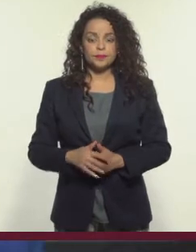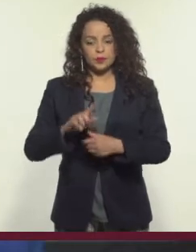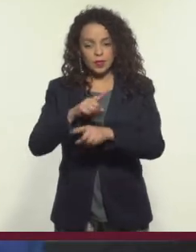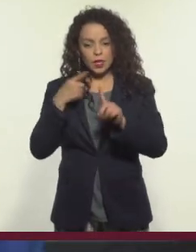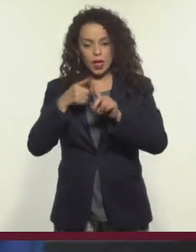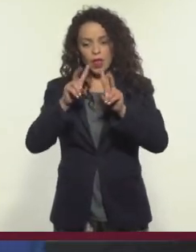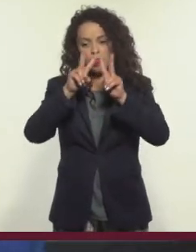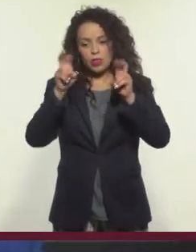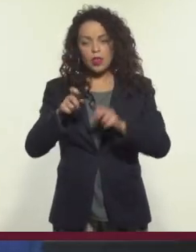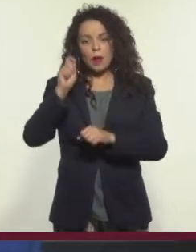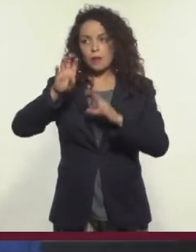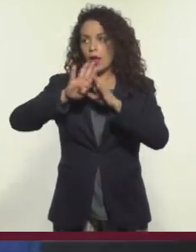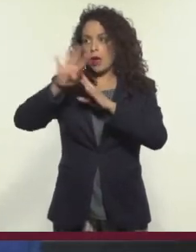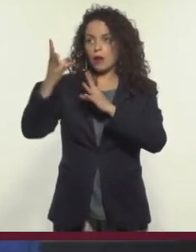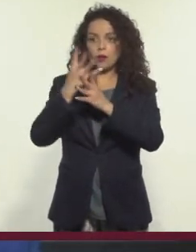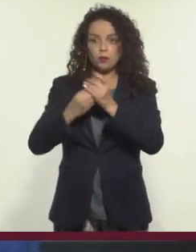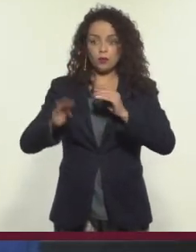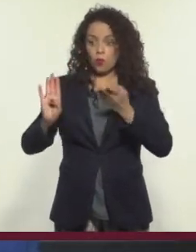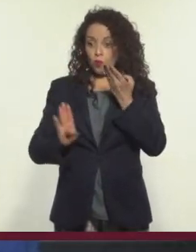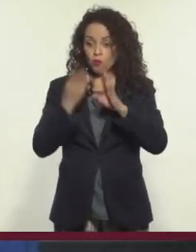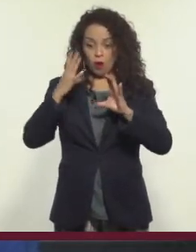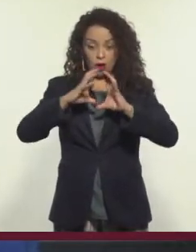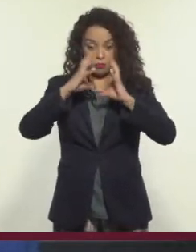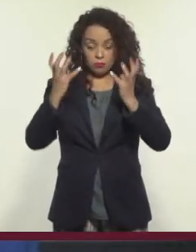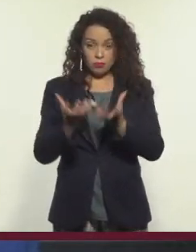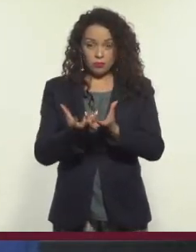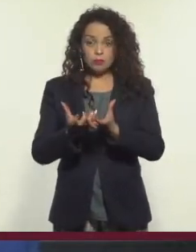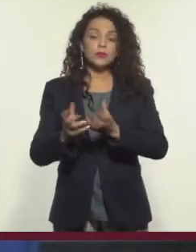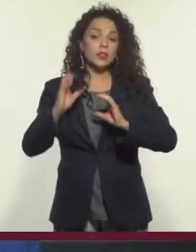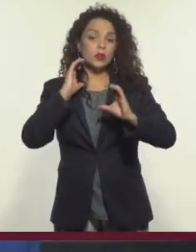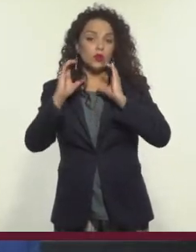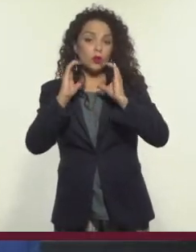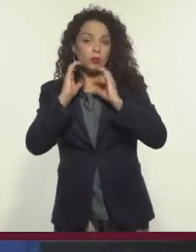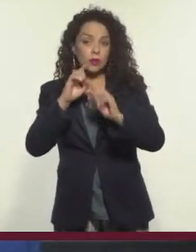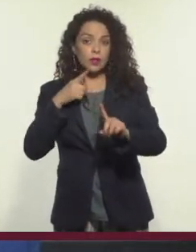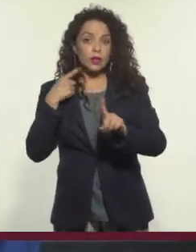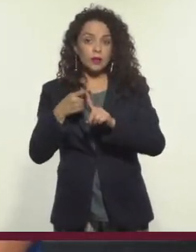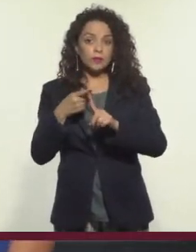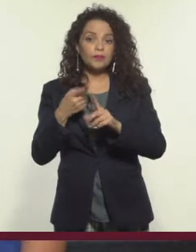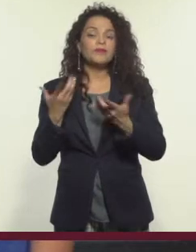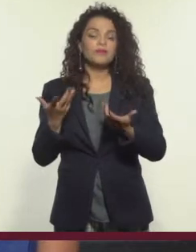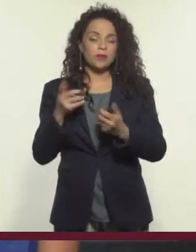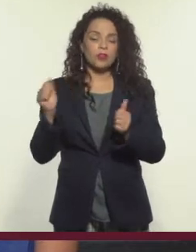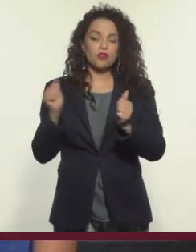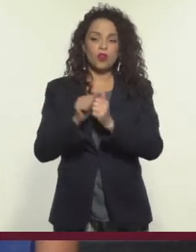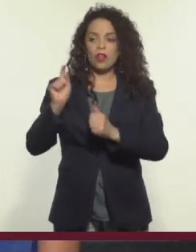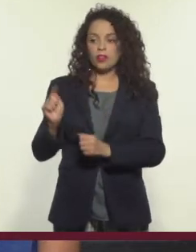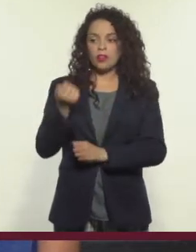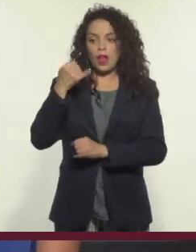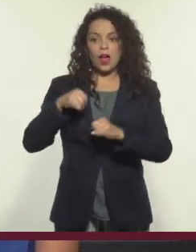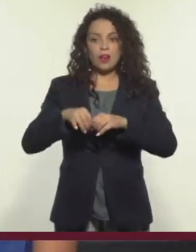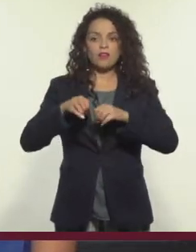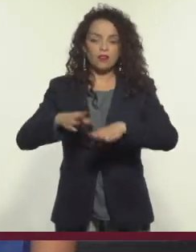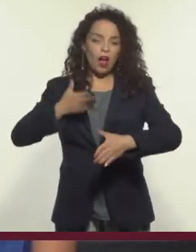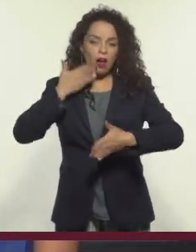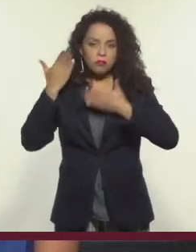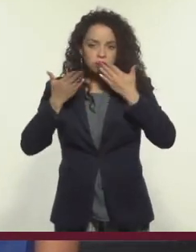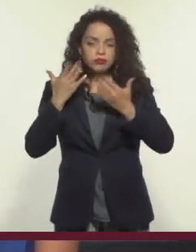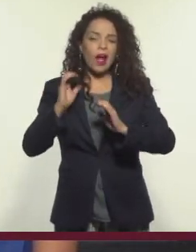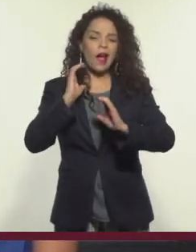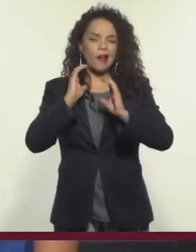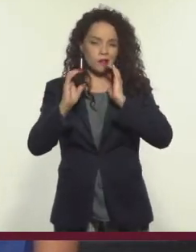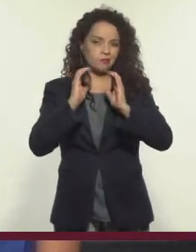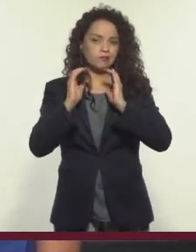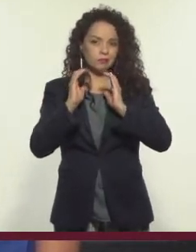Para el caso de la migración en nuestro mundo globalizado, el fenómeno de las comunicaciones se estudia con las tecnologías de información y